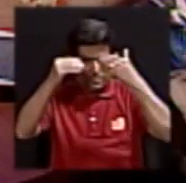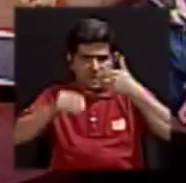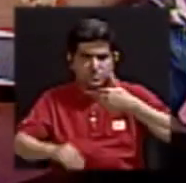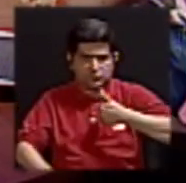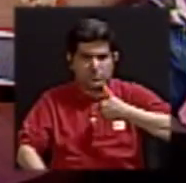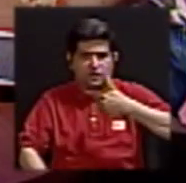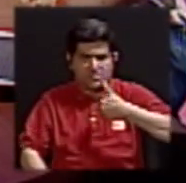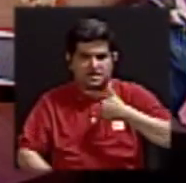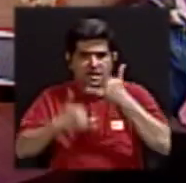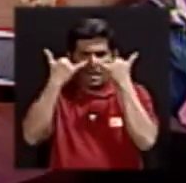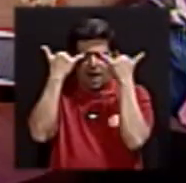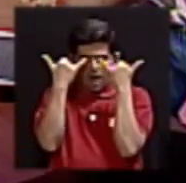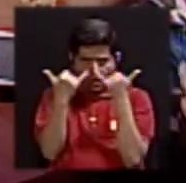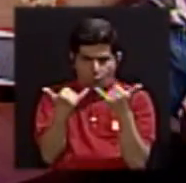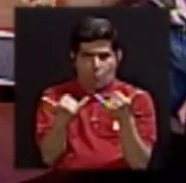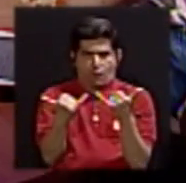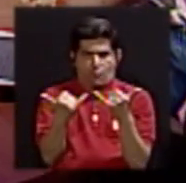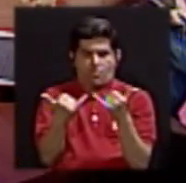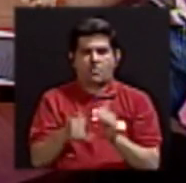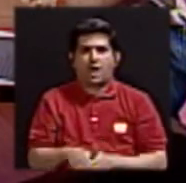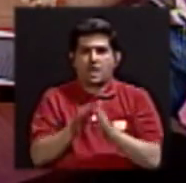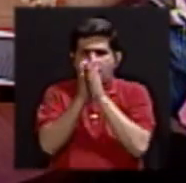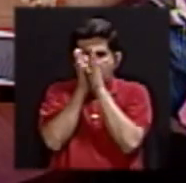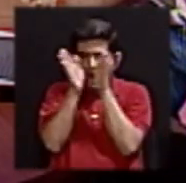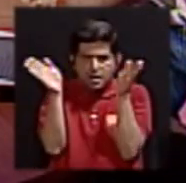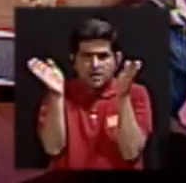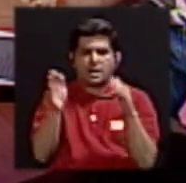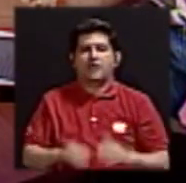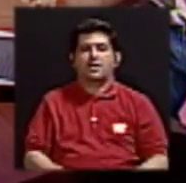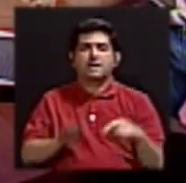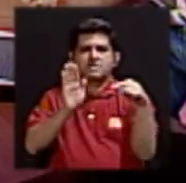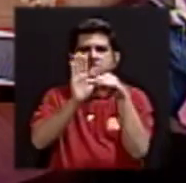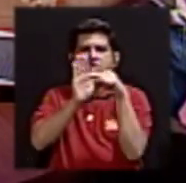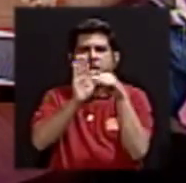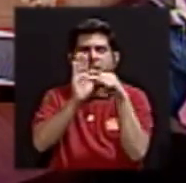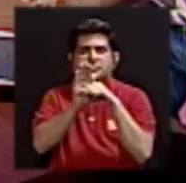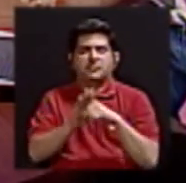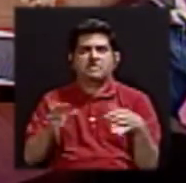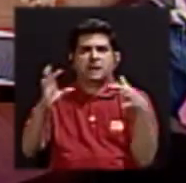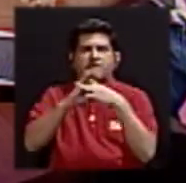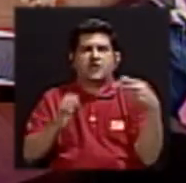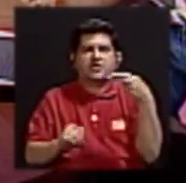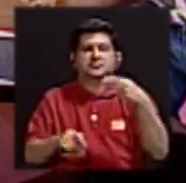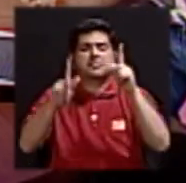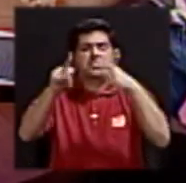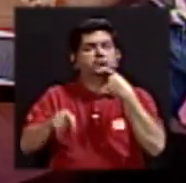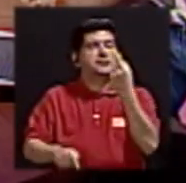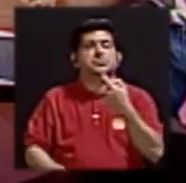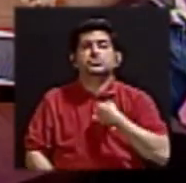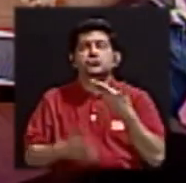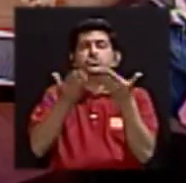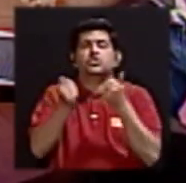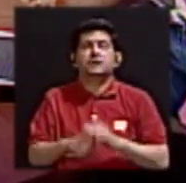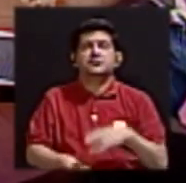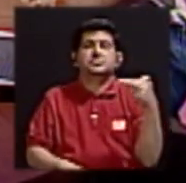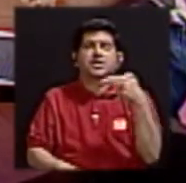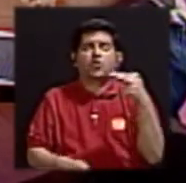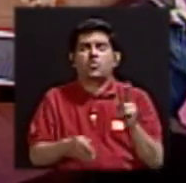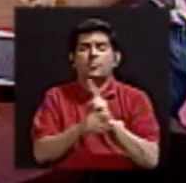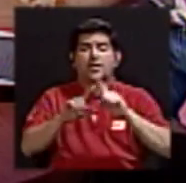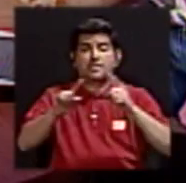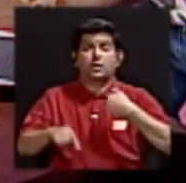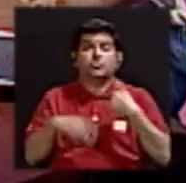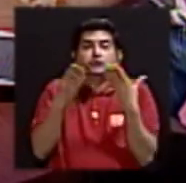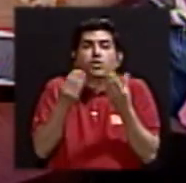maneja actualmente, a nivel general, es negativa en cuanto a las hormonas. La gente dice, yo quisiera tomar hormonas, pero me da